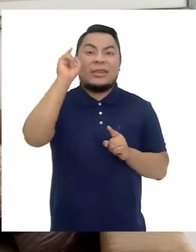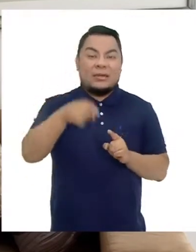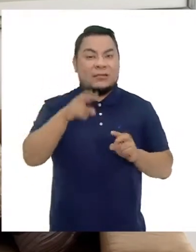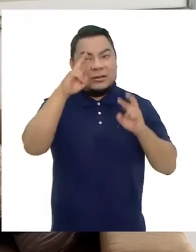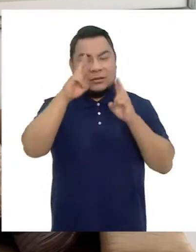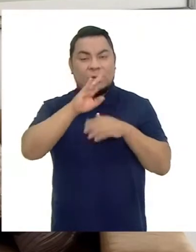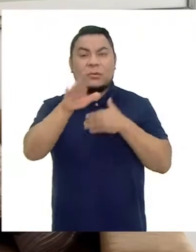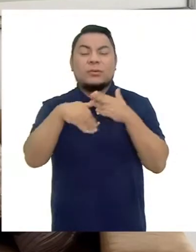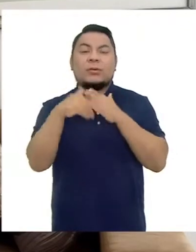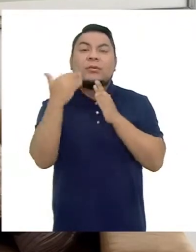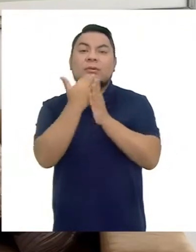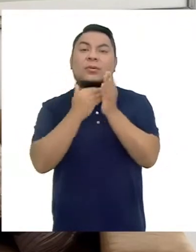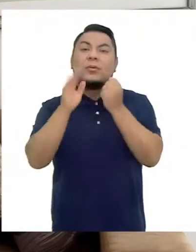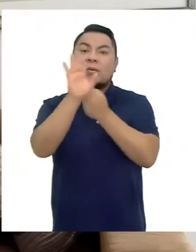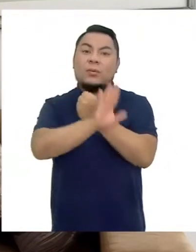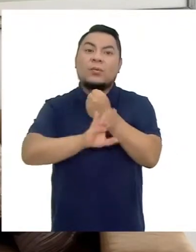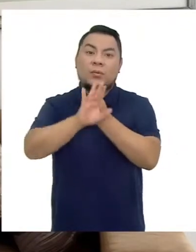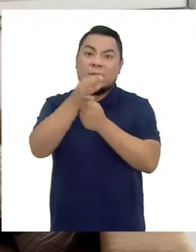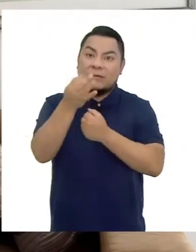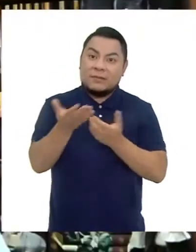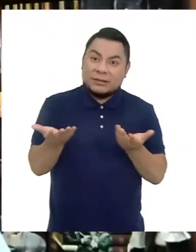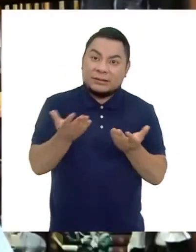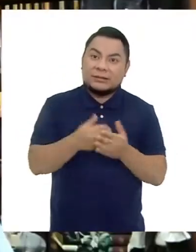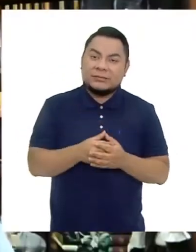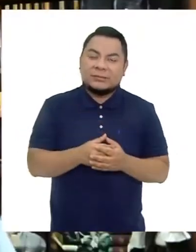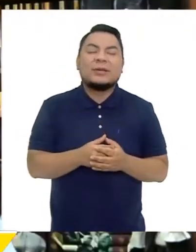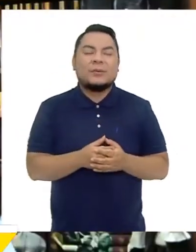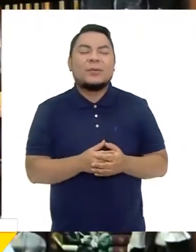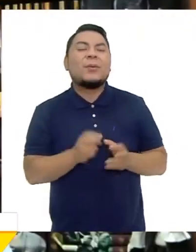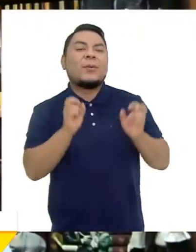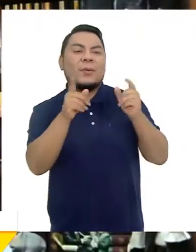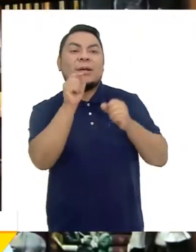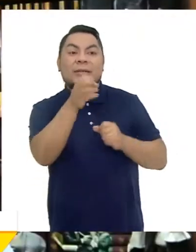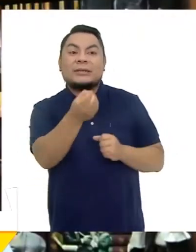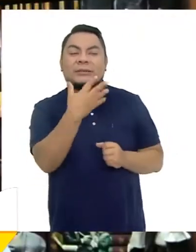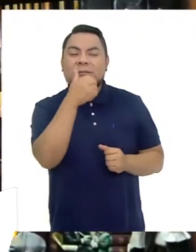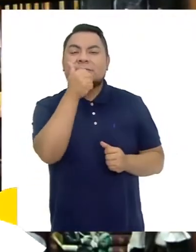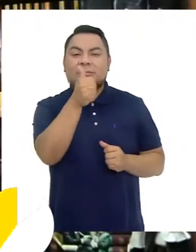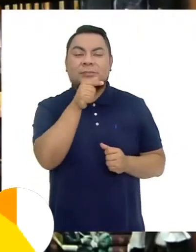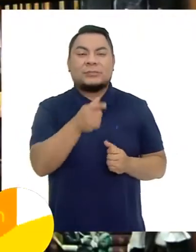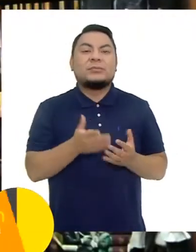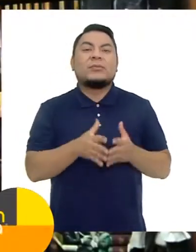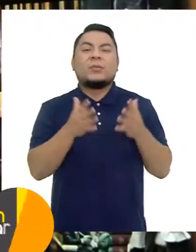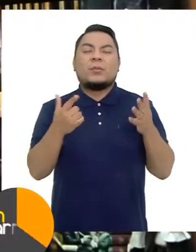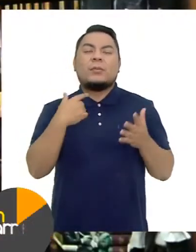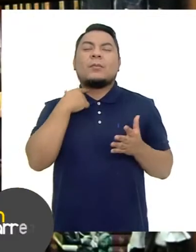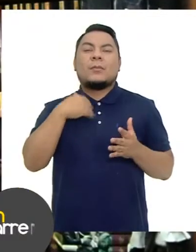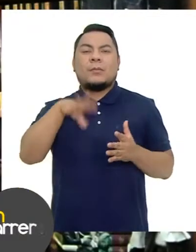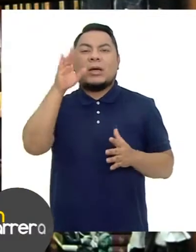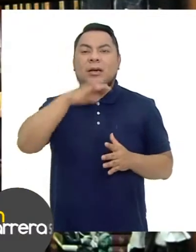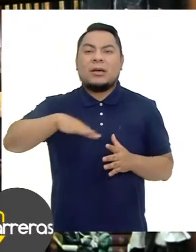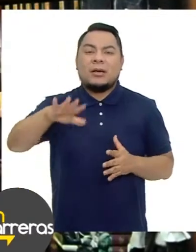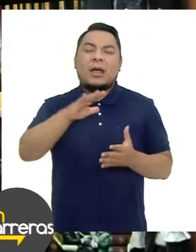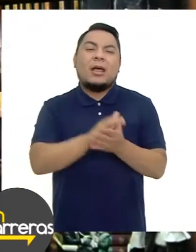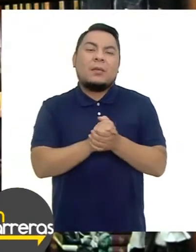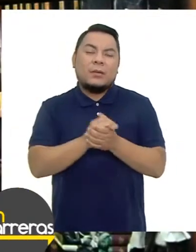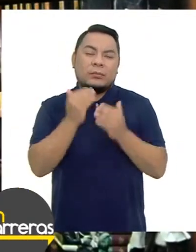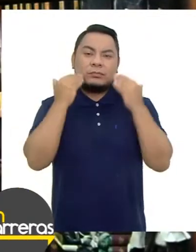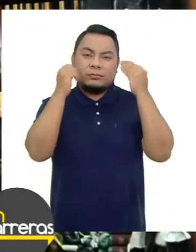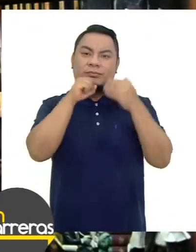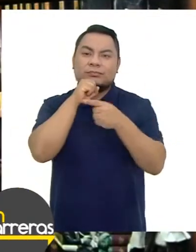respetando todos los protocolos de bioseguridad Gina, muy bien lo has planteado en el sentido de la mayor afectación de nuestros amigos